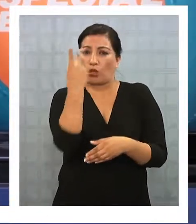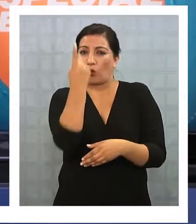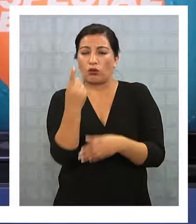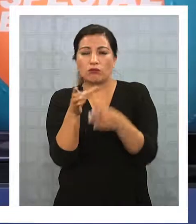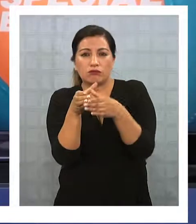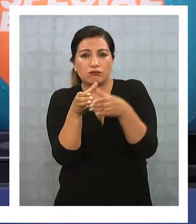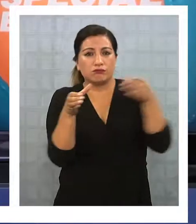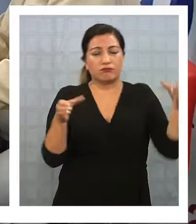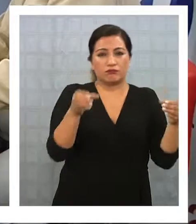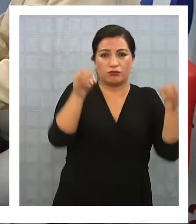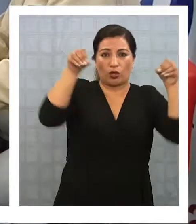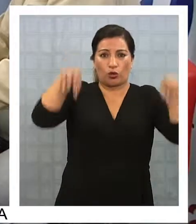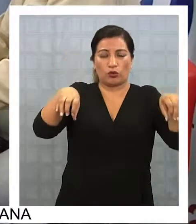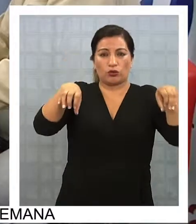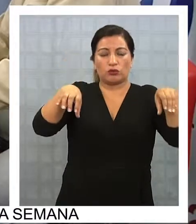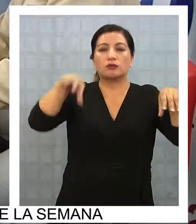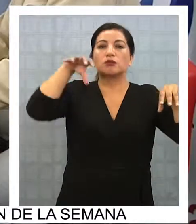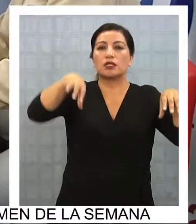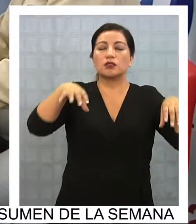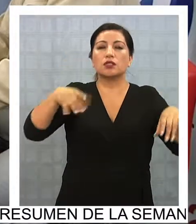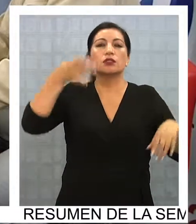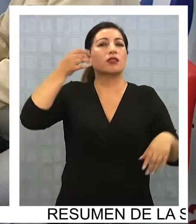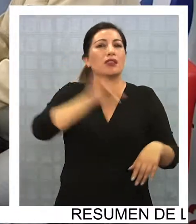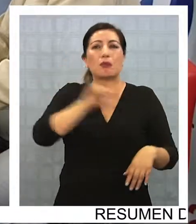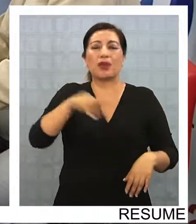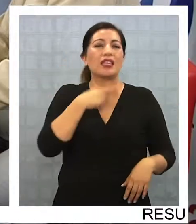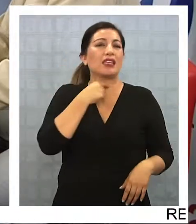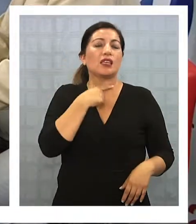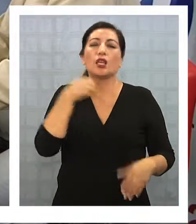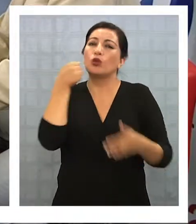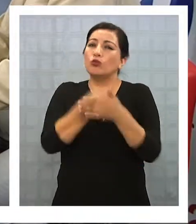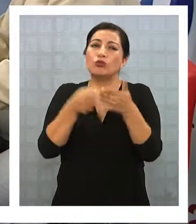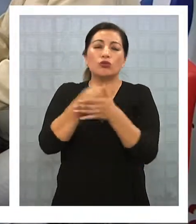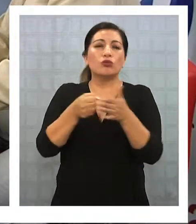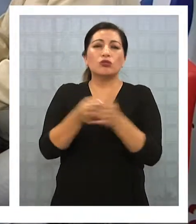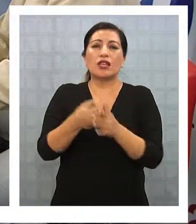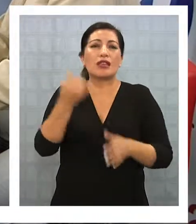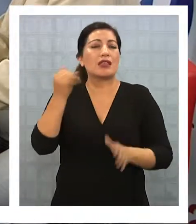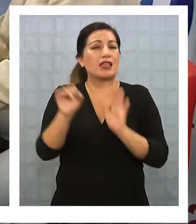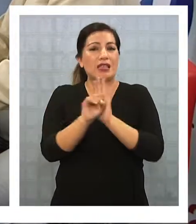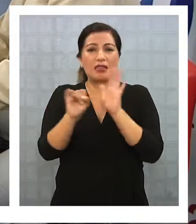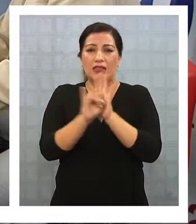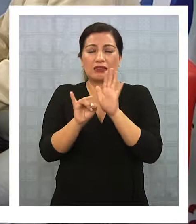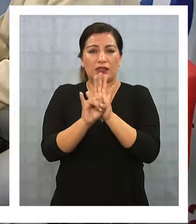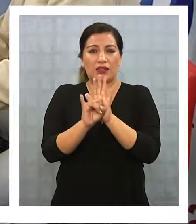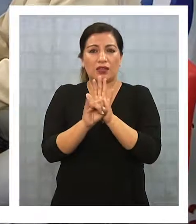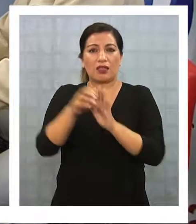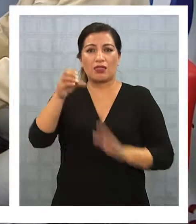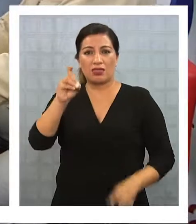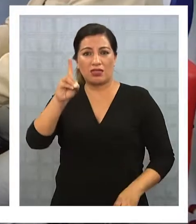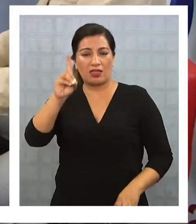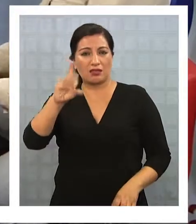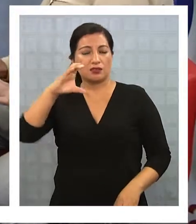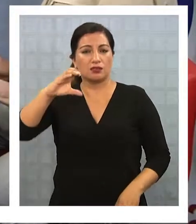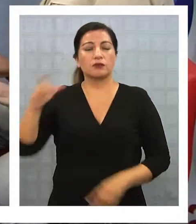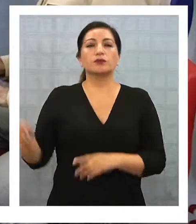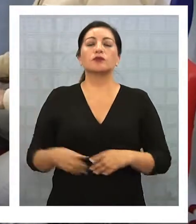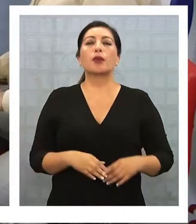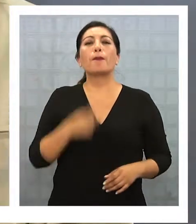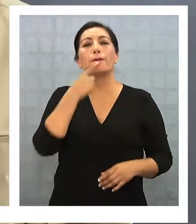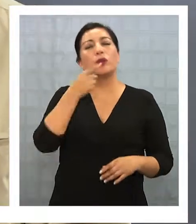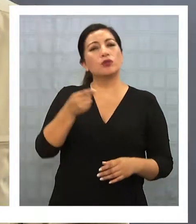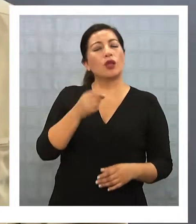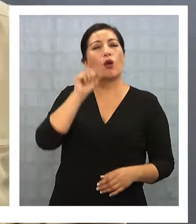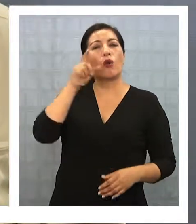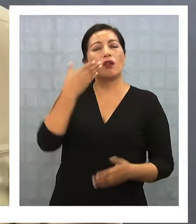la verdad que al otro no le queda más ¿no es cierto? que o morir o tratar de luchar por preservar su identidad que es lo que hizo en ese caso la democracia cristiana ahora ¿cuál es la propuesta que